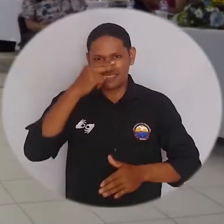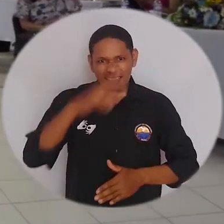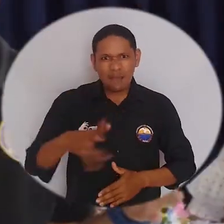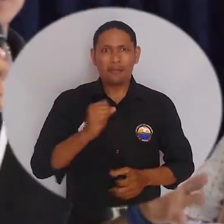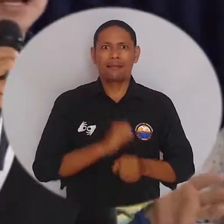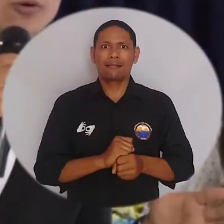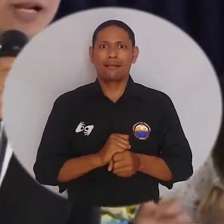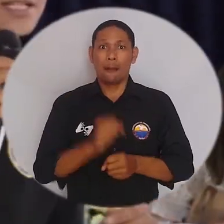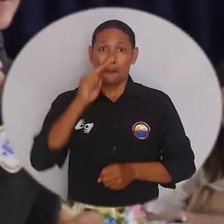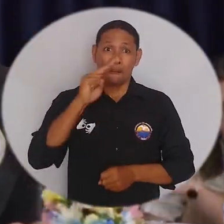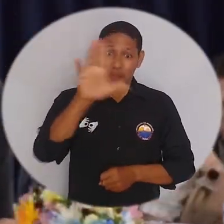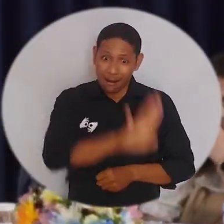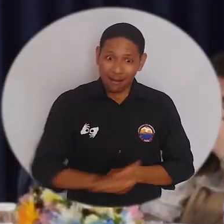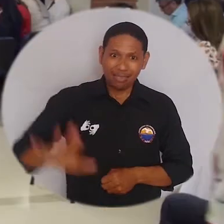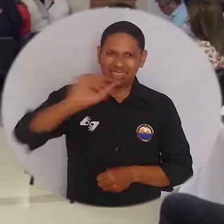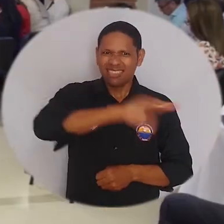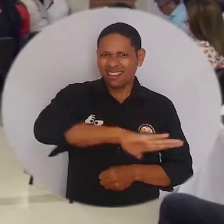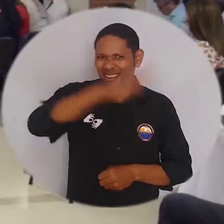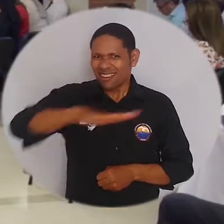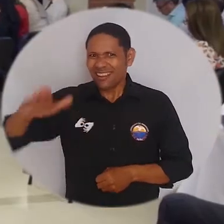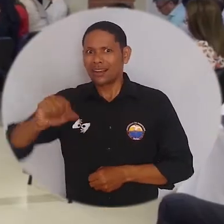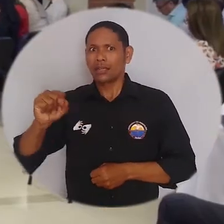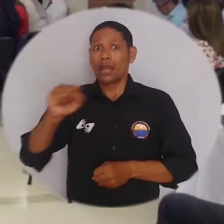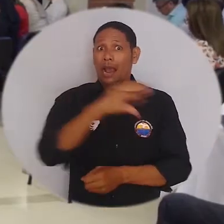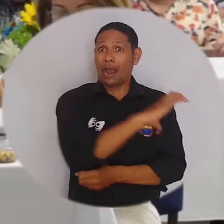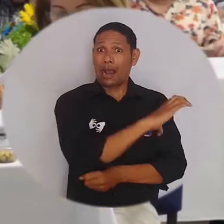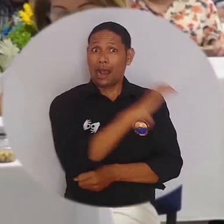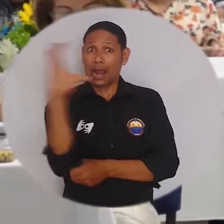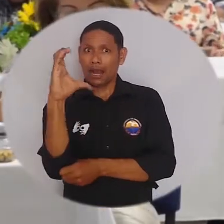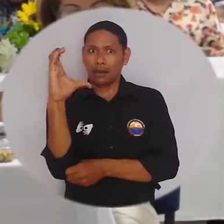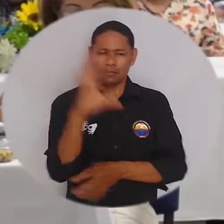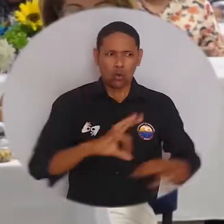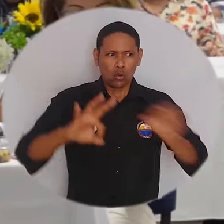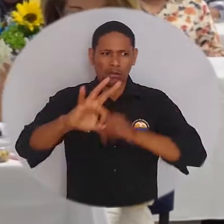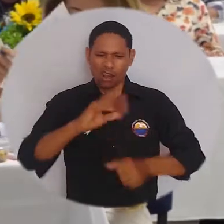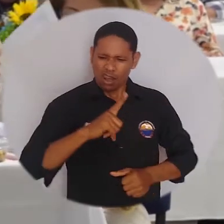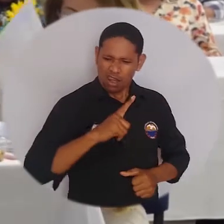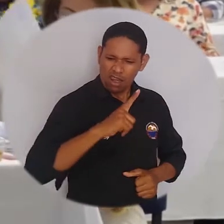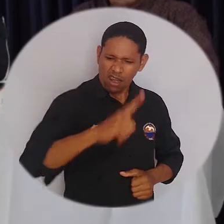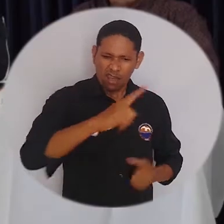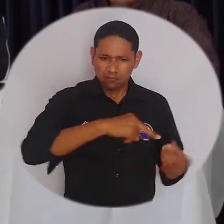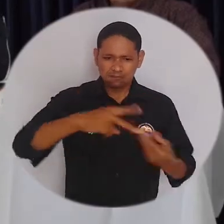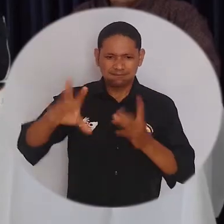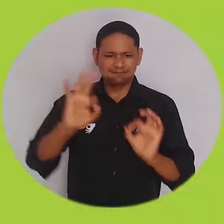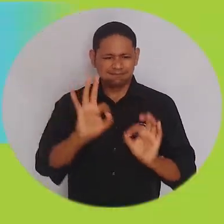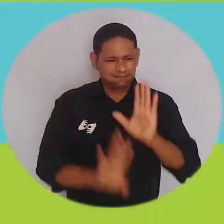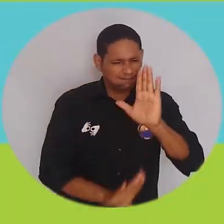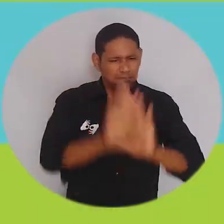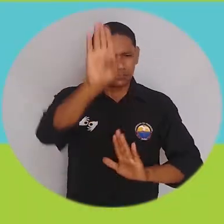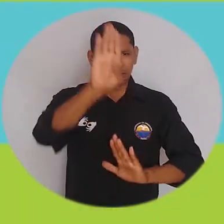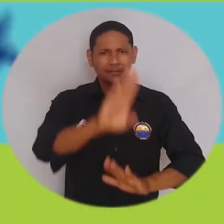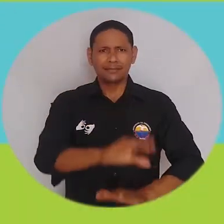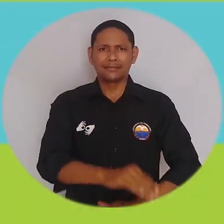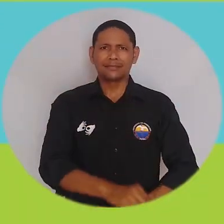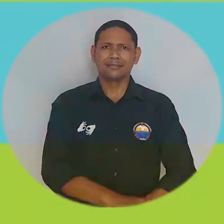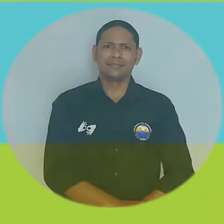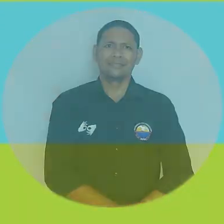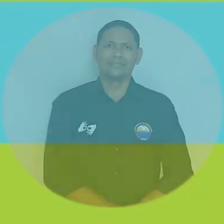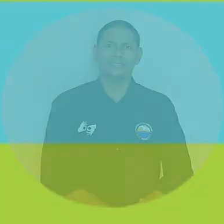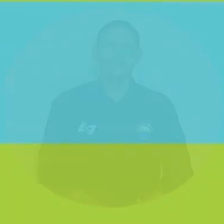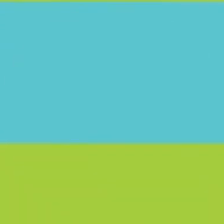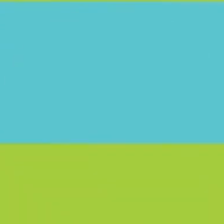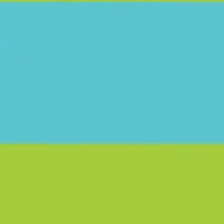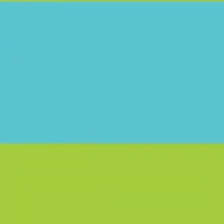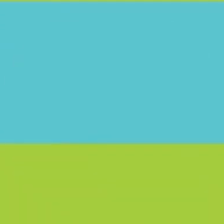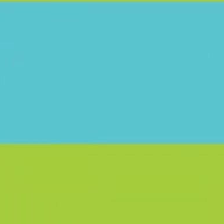el Magdalena y el Caribe a través de mejores directivos y líderes educativos. Universidad